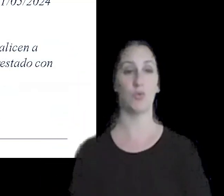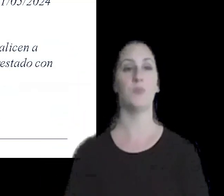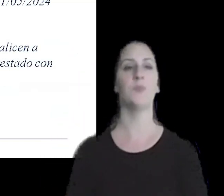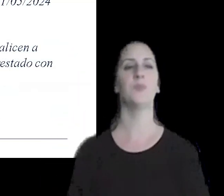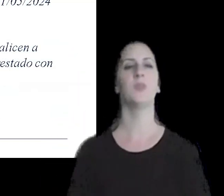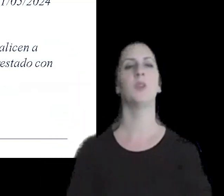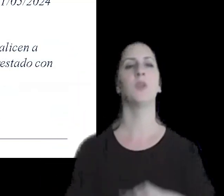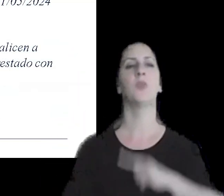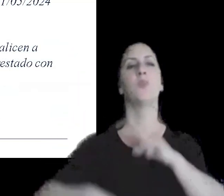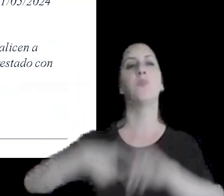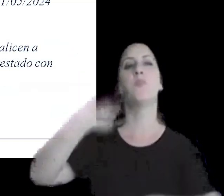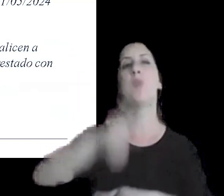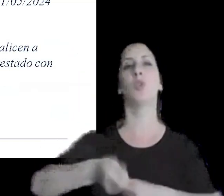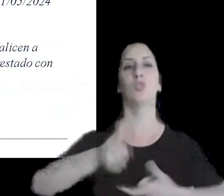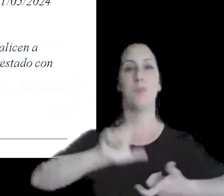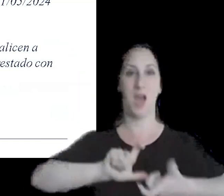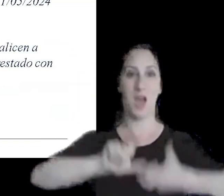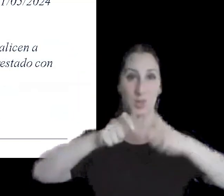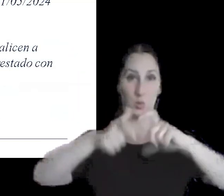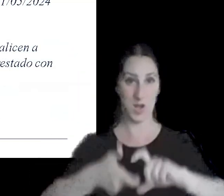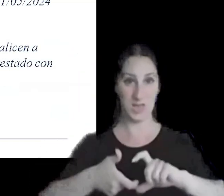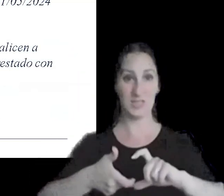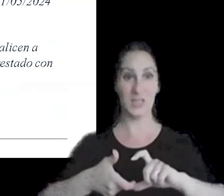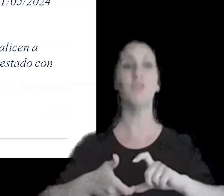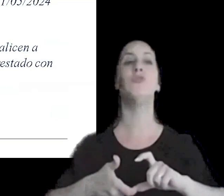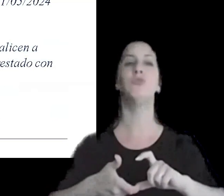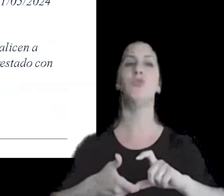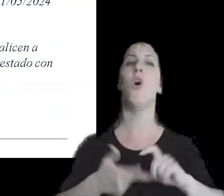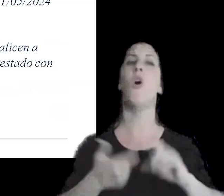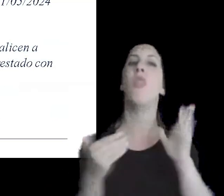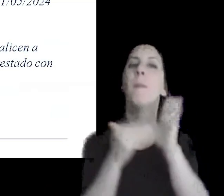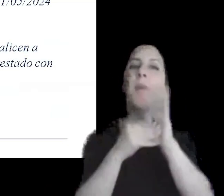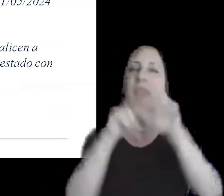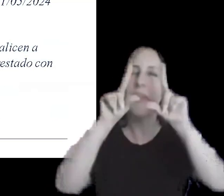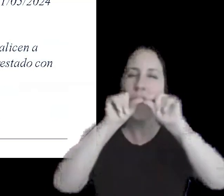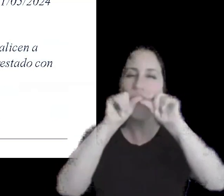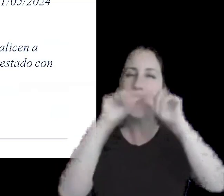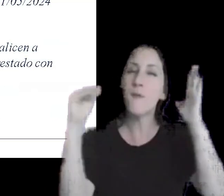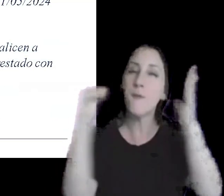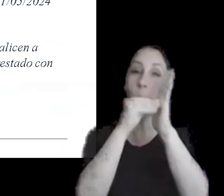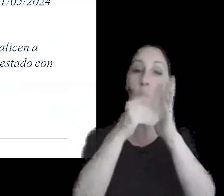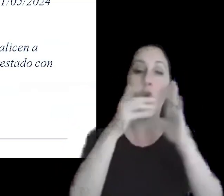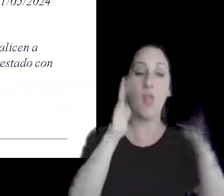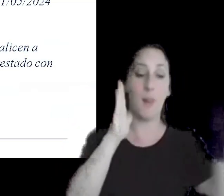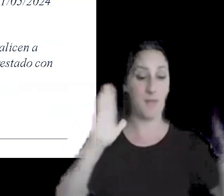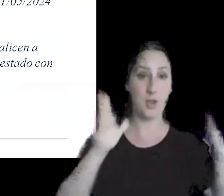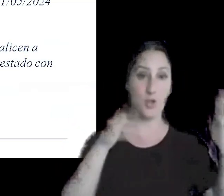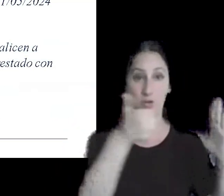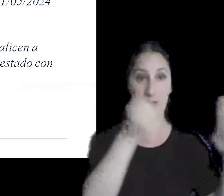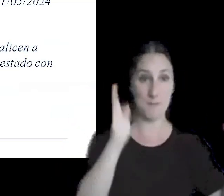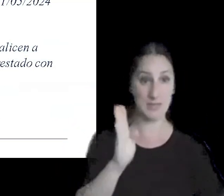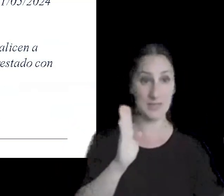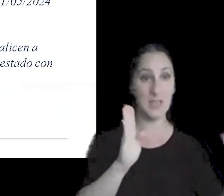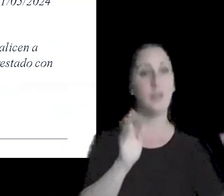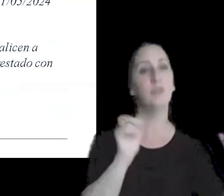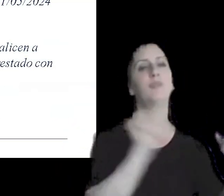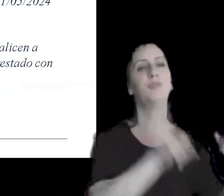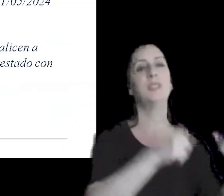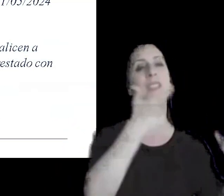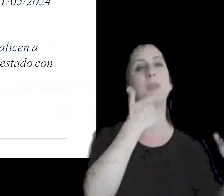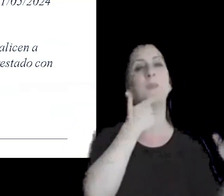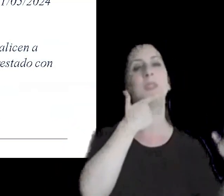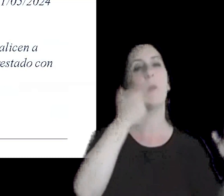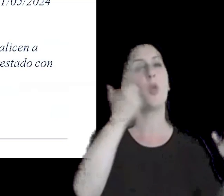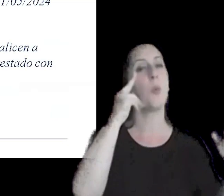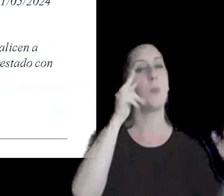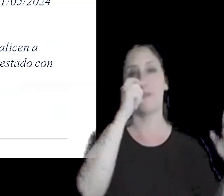próxima actualización considerando el coeficiente respectivo del periodo semestral entre los meses de septiembre 2023